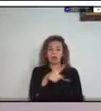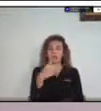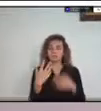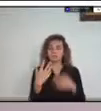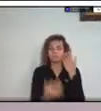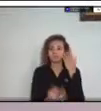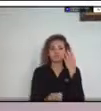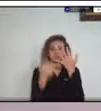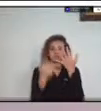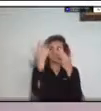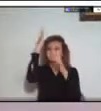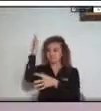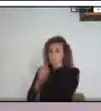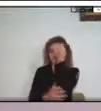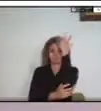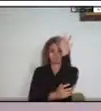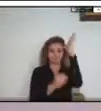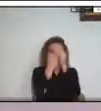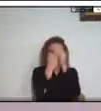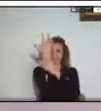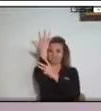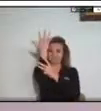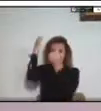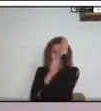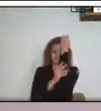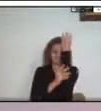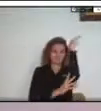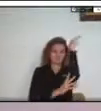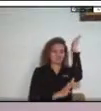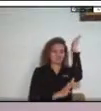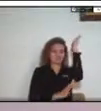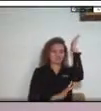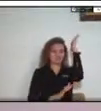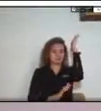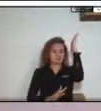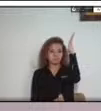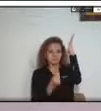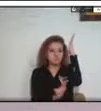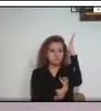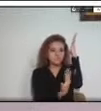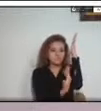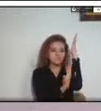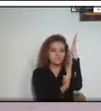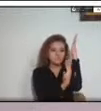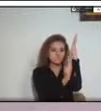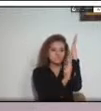bosques de galería y los morichales. Estos incendios se asocian con altas temperaturas